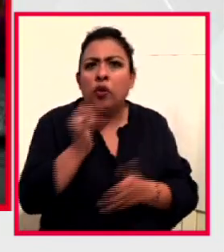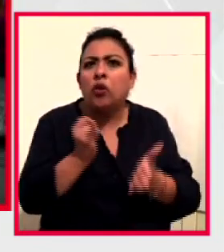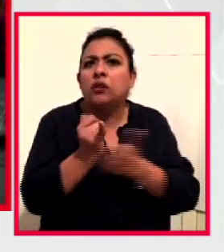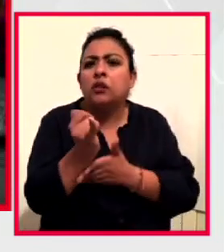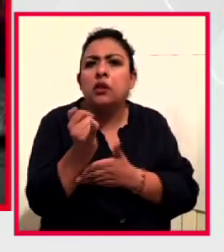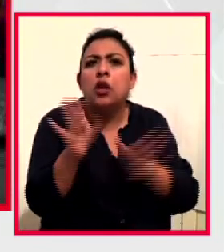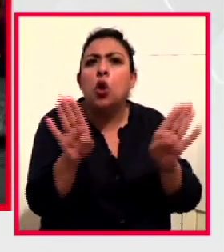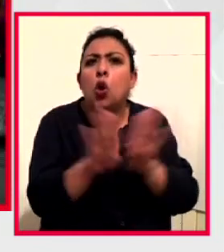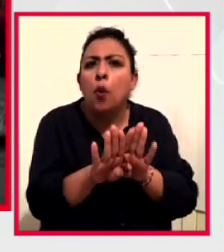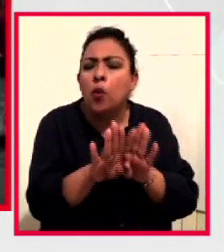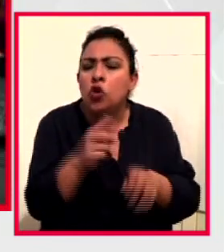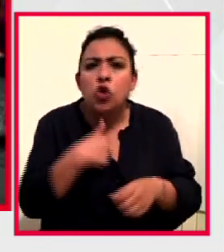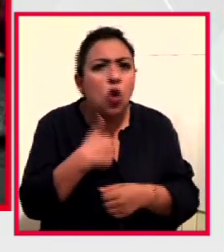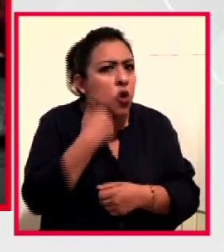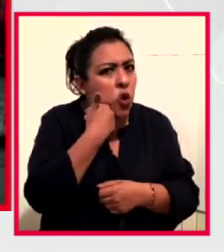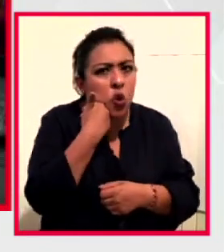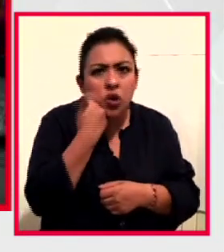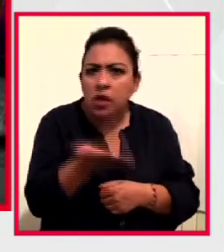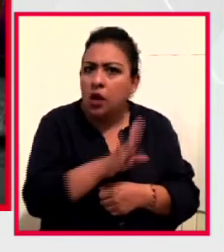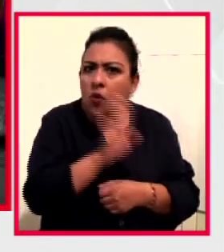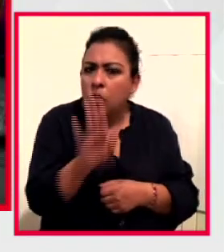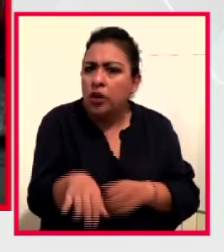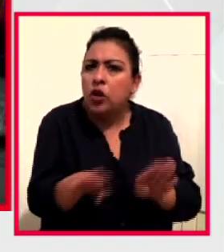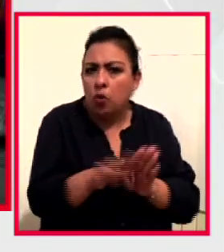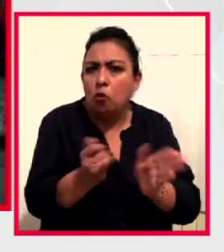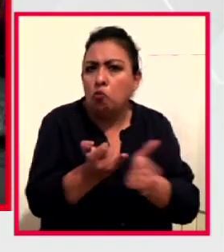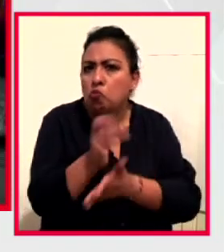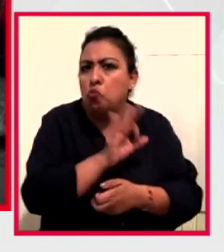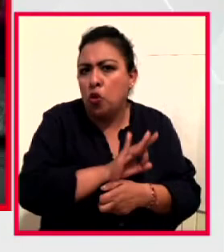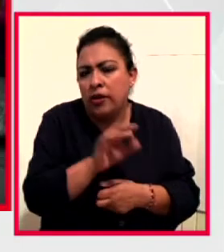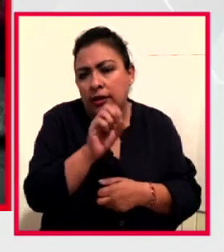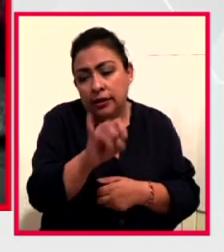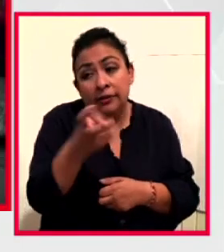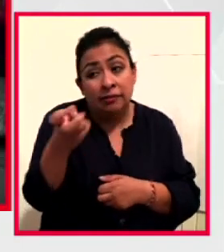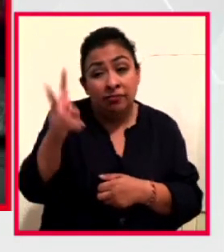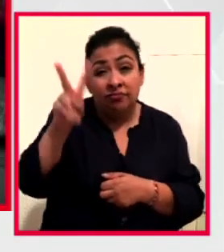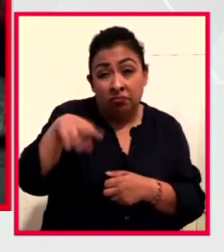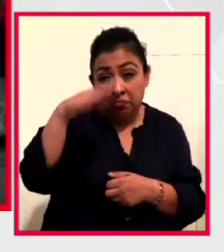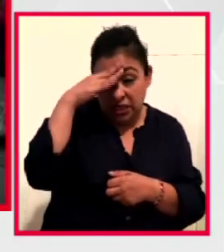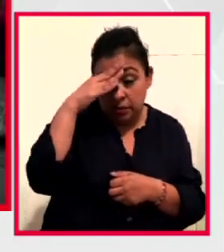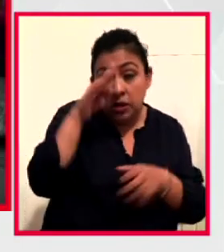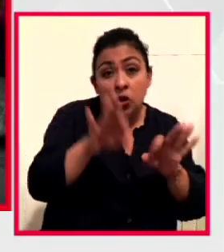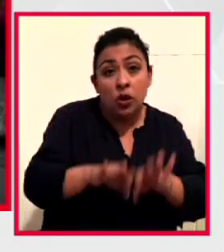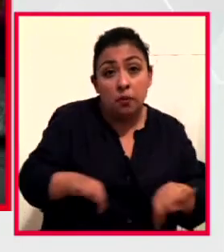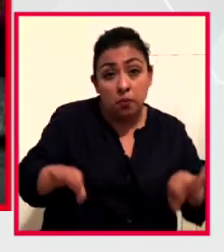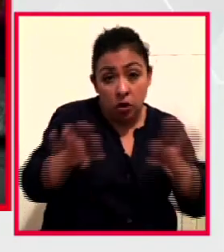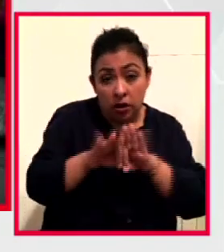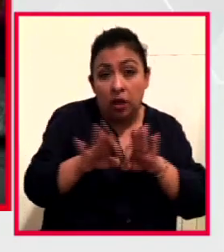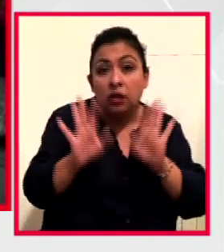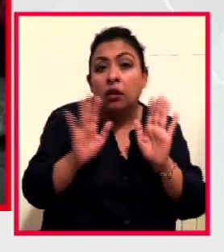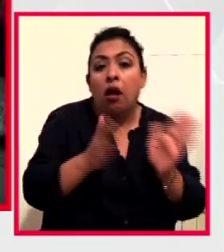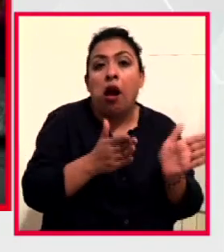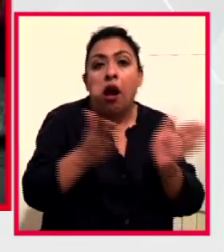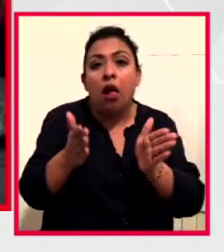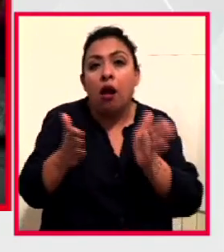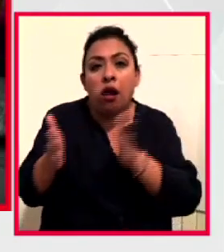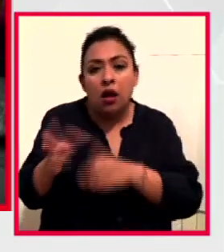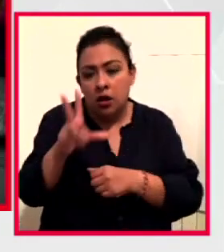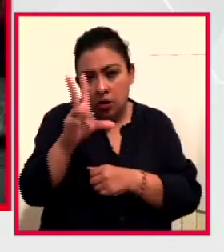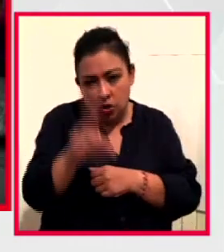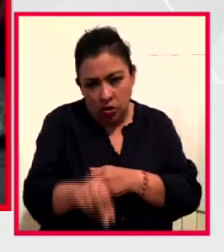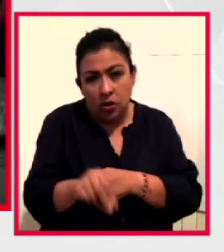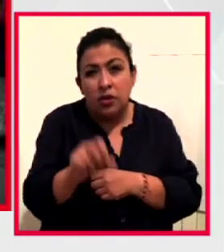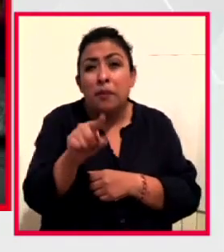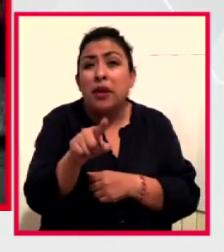no nos gustaría encontrarla, ¿no? Son reflexiones muy importantes, y no postergar las cosas, y no tener